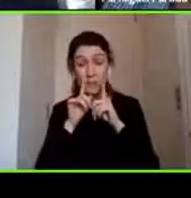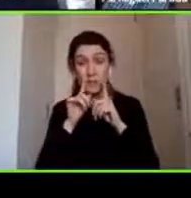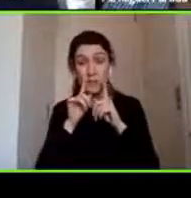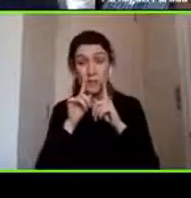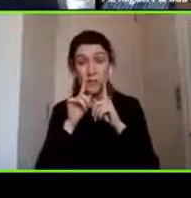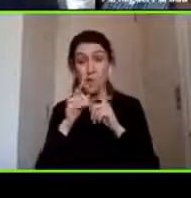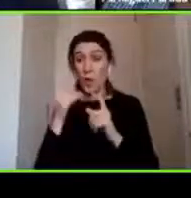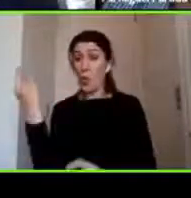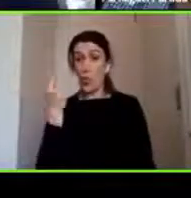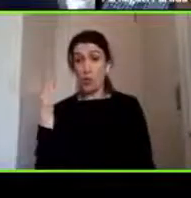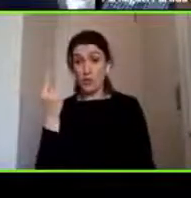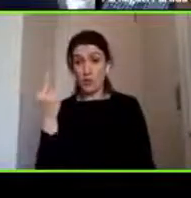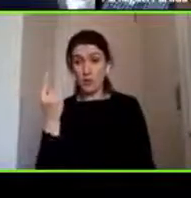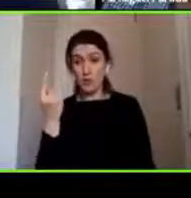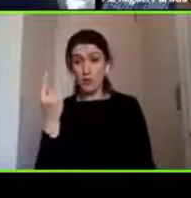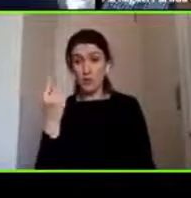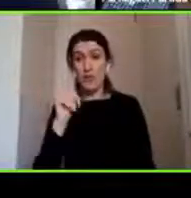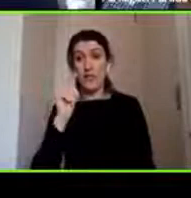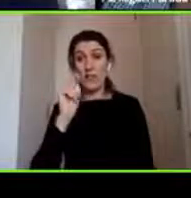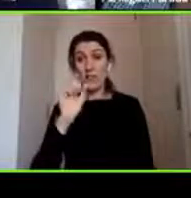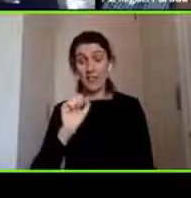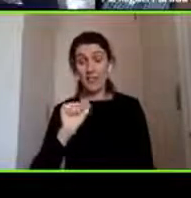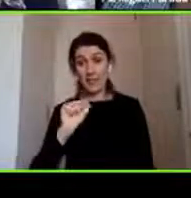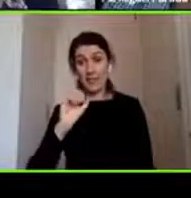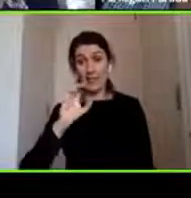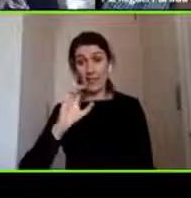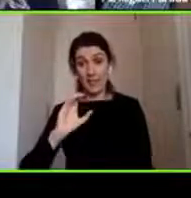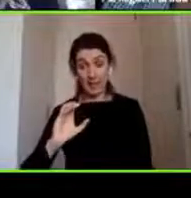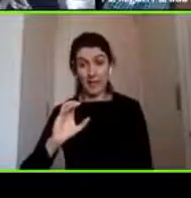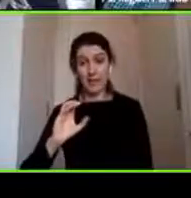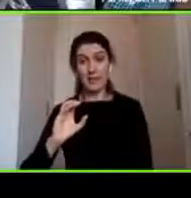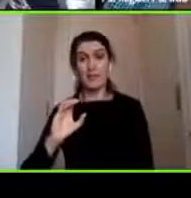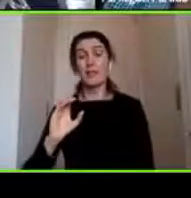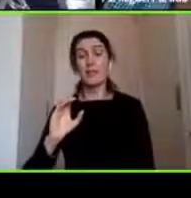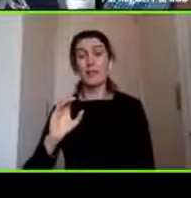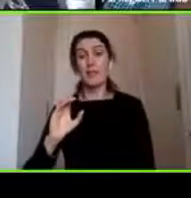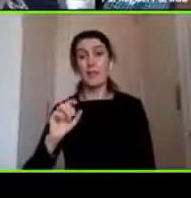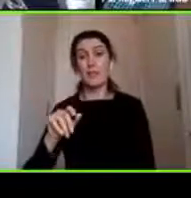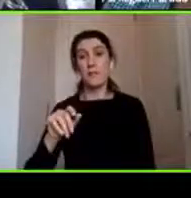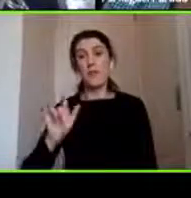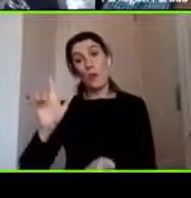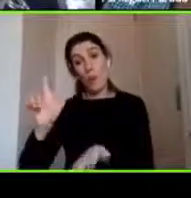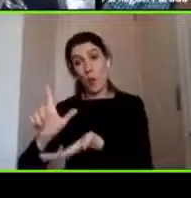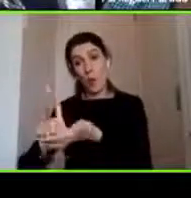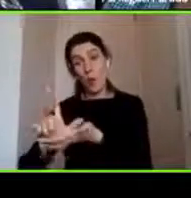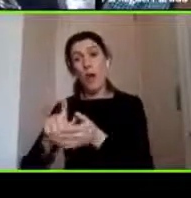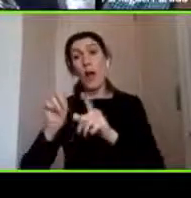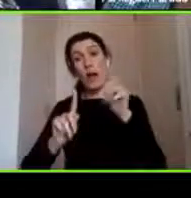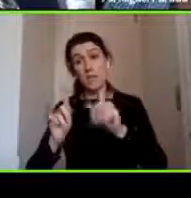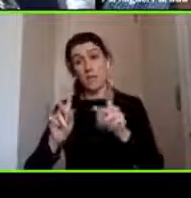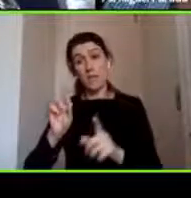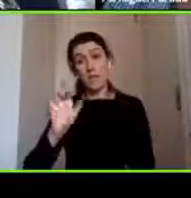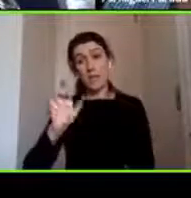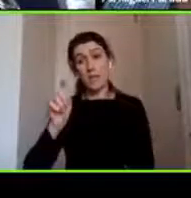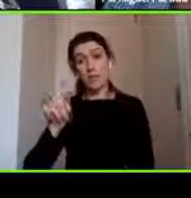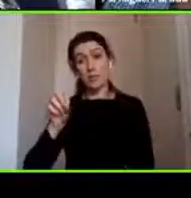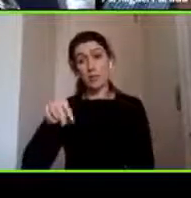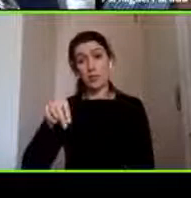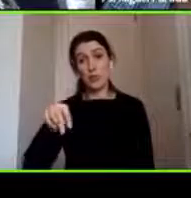urgencia si estoy en un lugar a veces incluso hacen resonancia de forma urgente